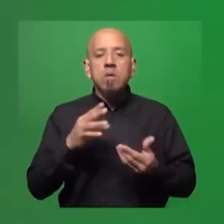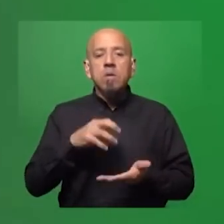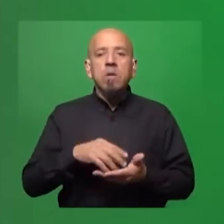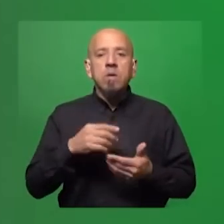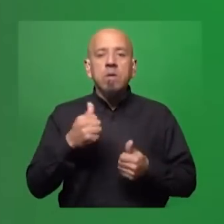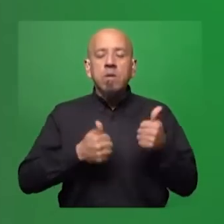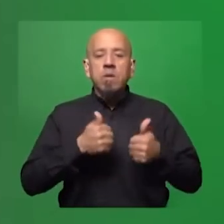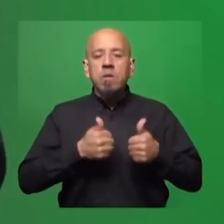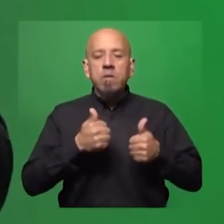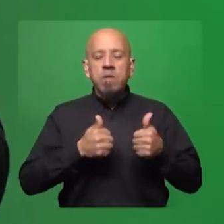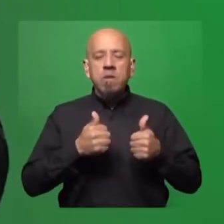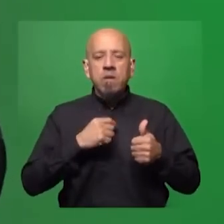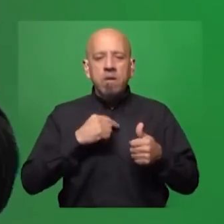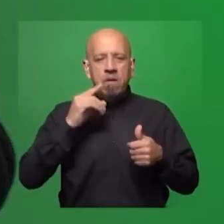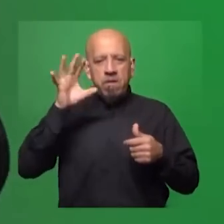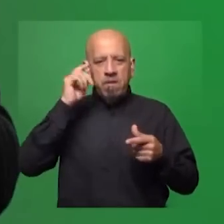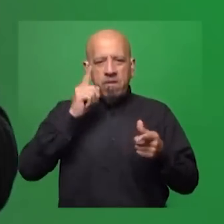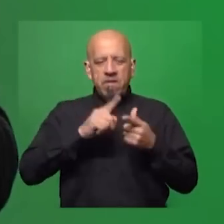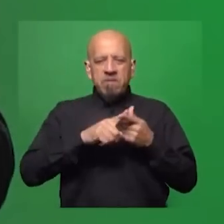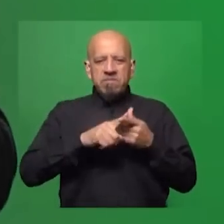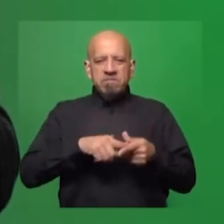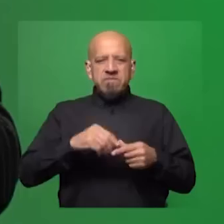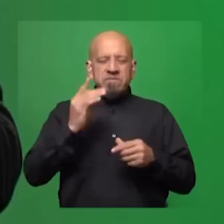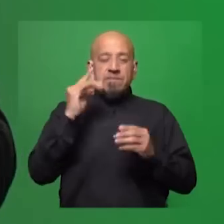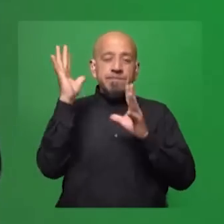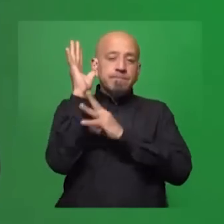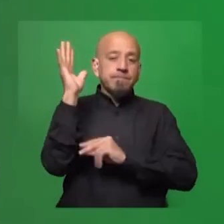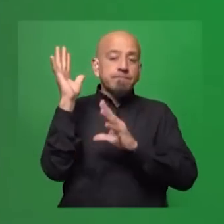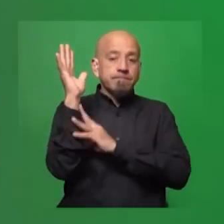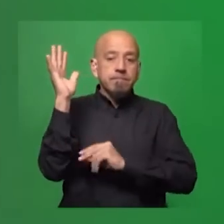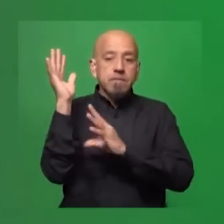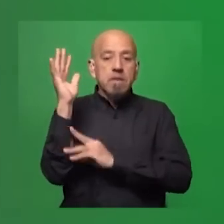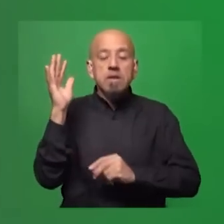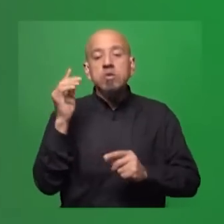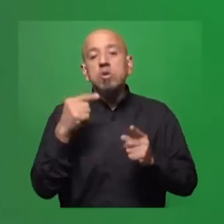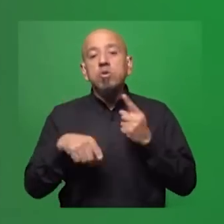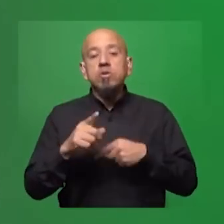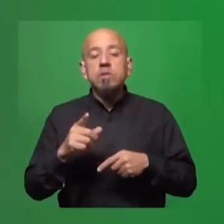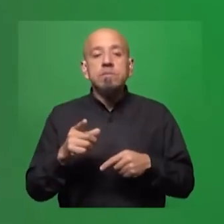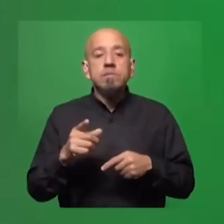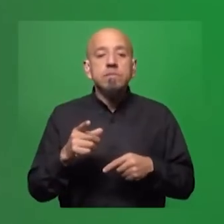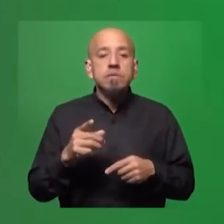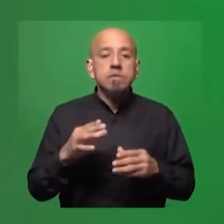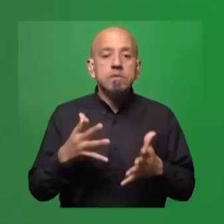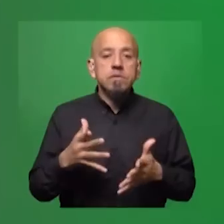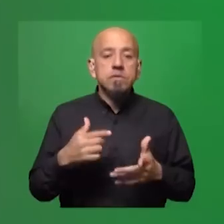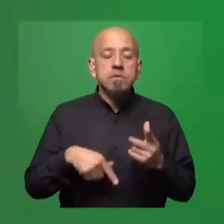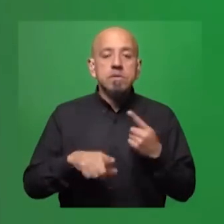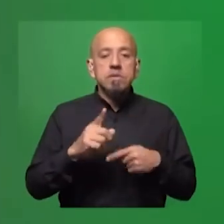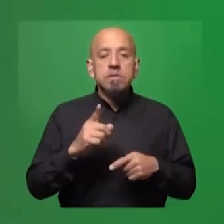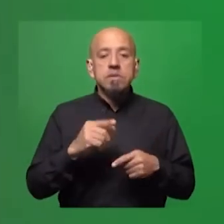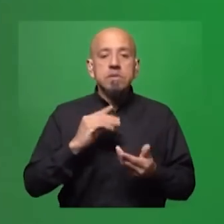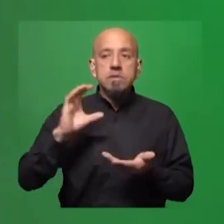entre países, recuerden para nosotros la celulosa, terminamos compitiendo para la captación de inversiones